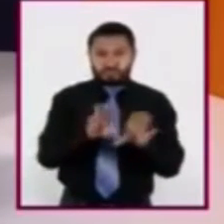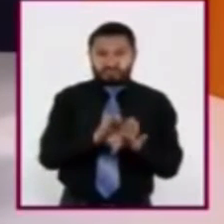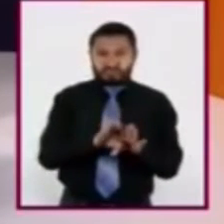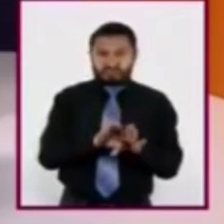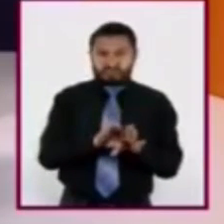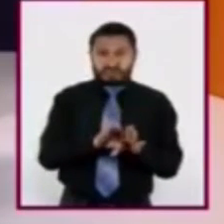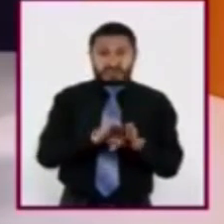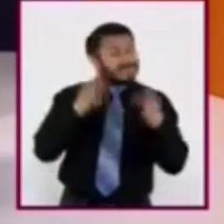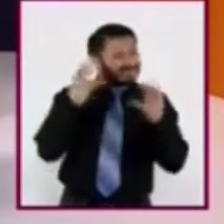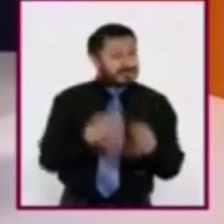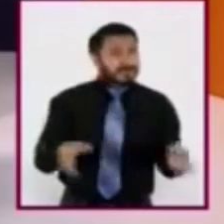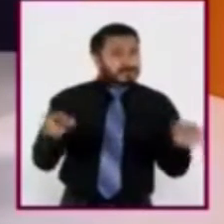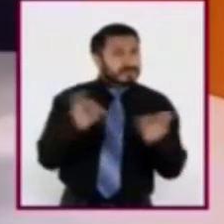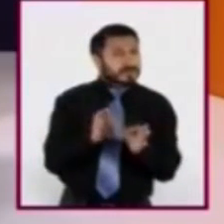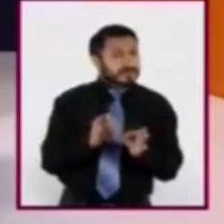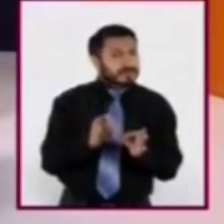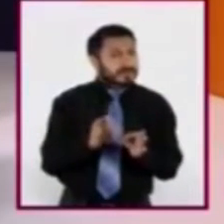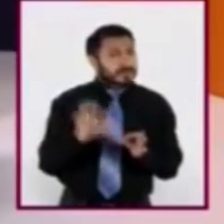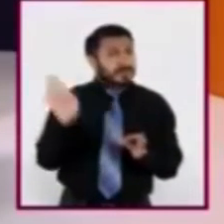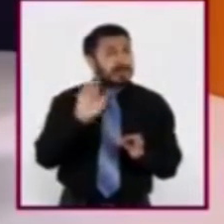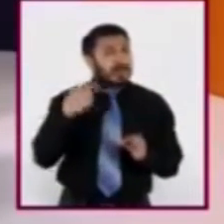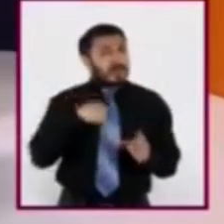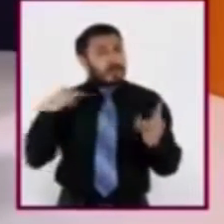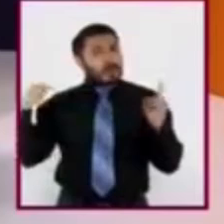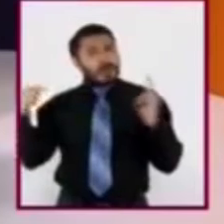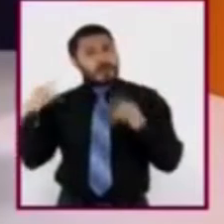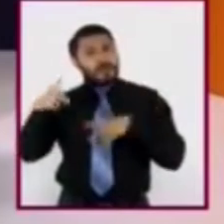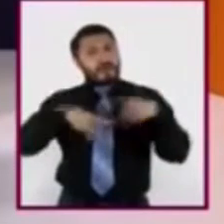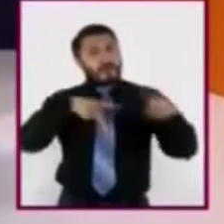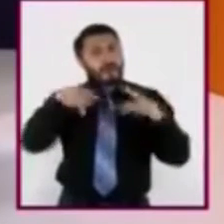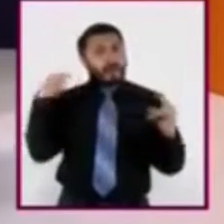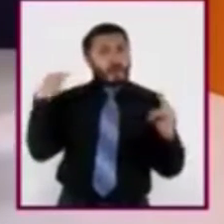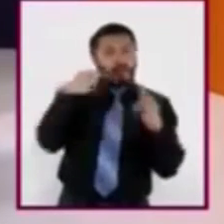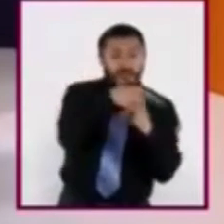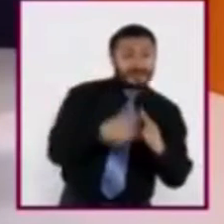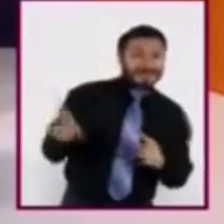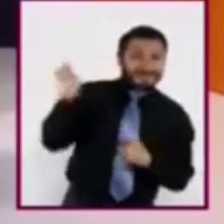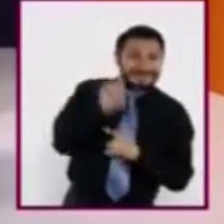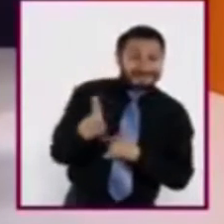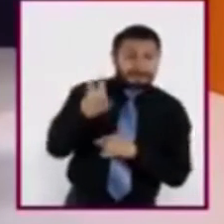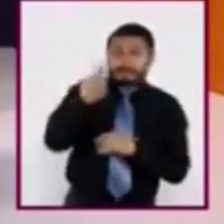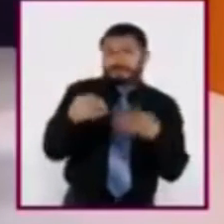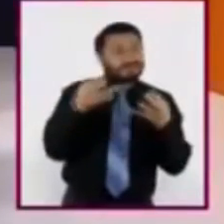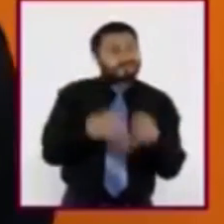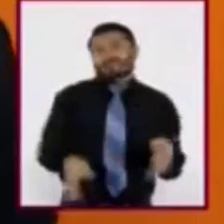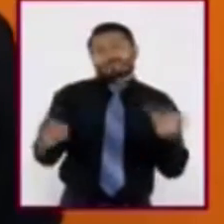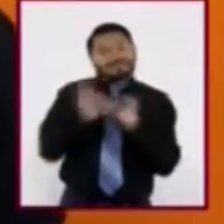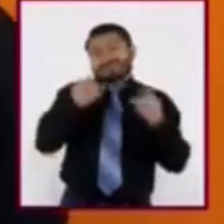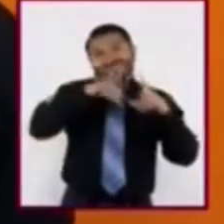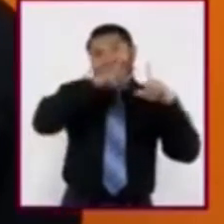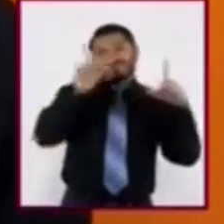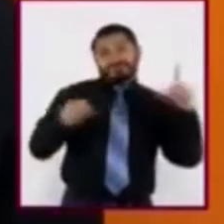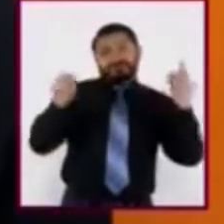de relevancia. Si yo meto un gol en la cascarita del domingo, por ejemplo, ¿no es importante para todo el país?